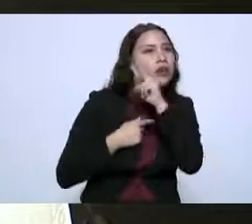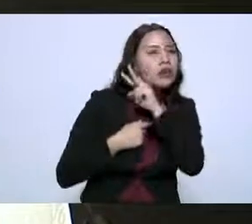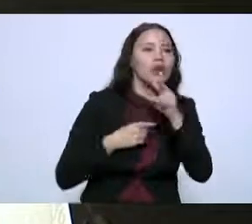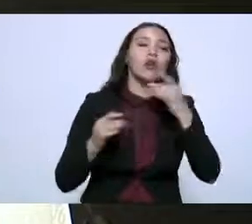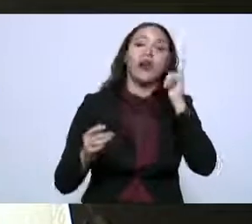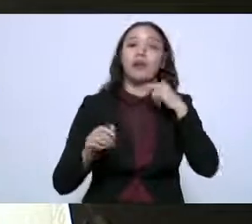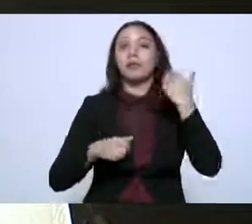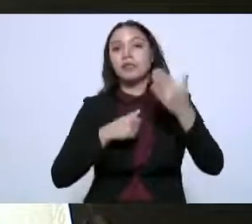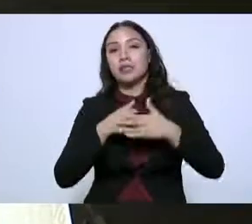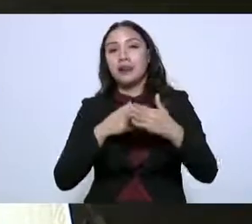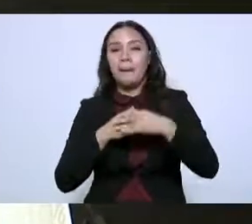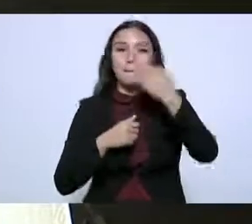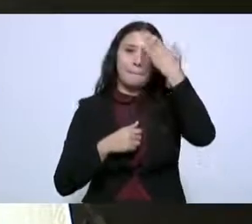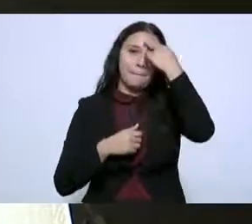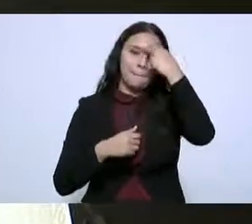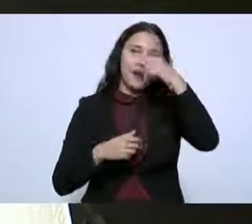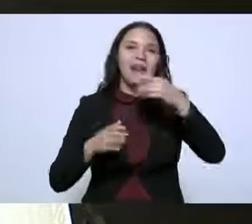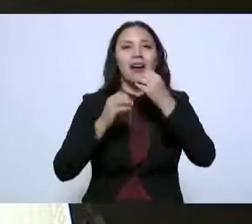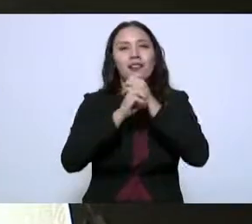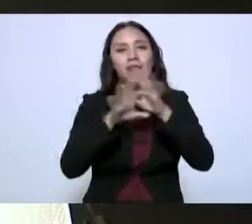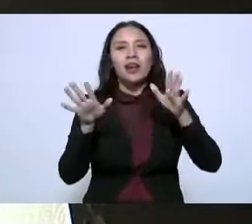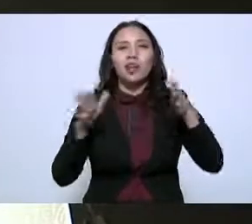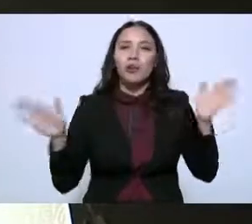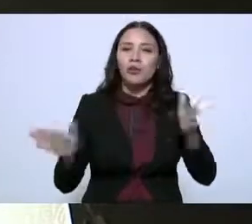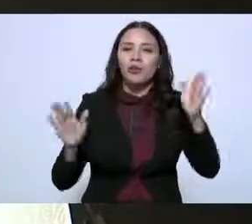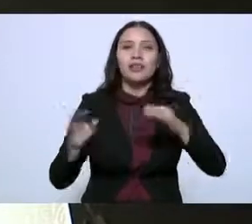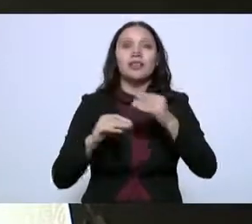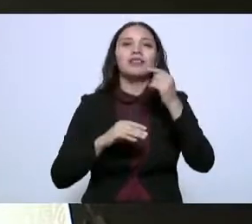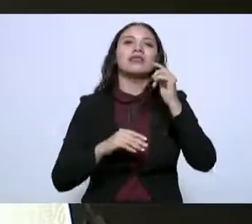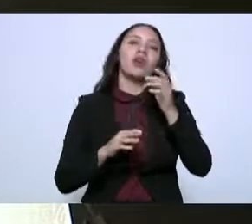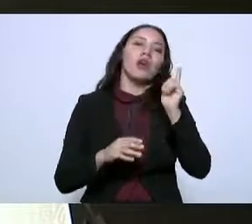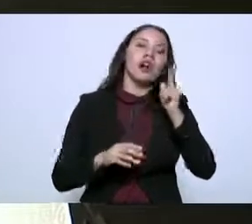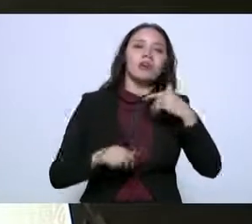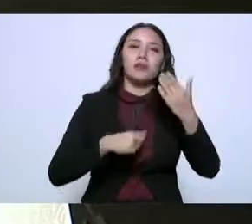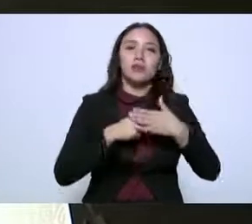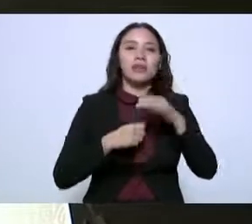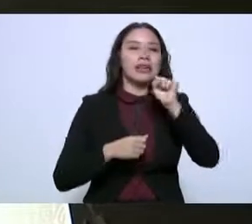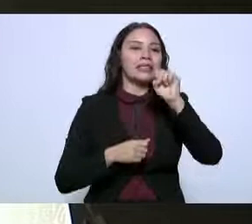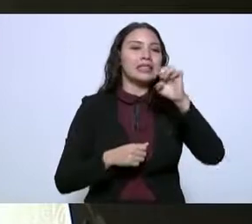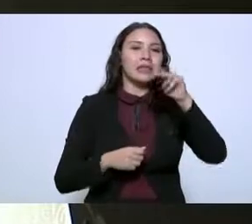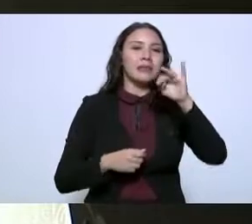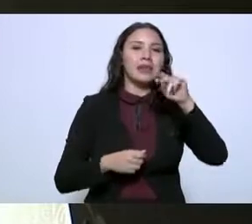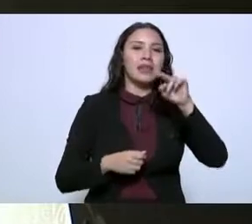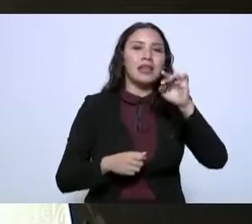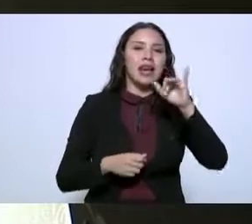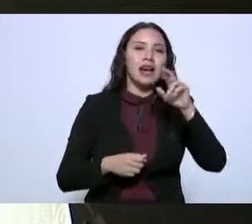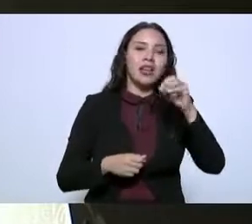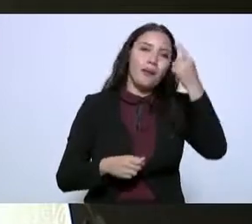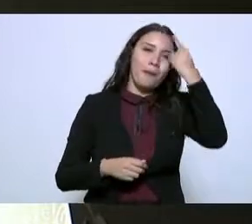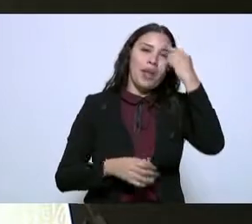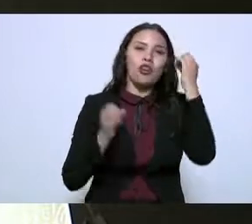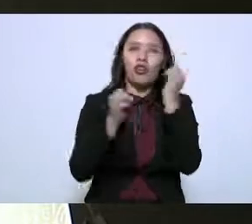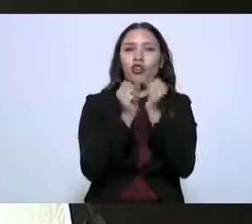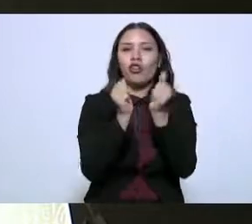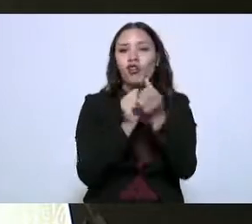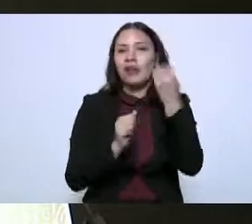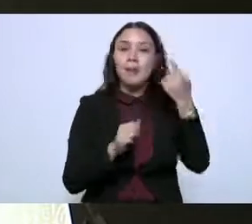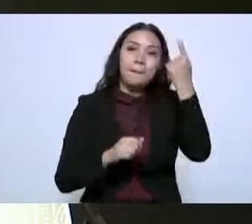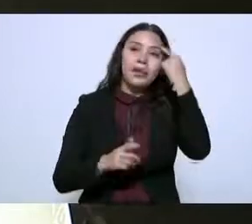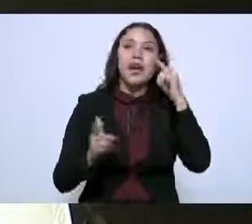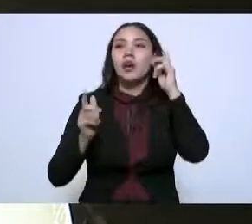observatorio turístico en materia de promoción también realizaremos un seminario con los tour operadores más importantes